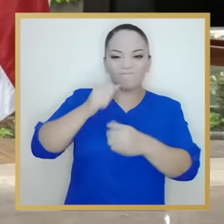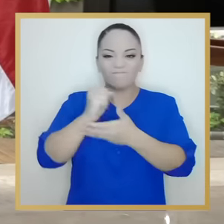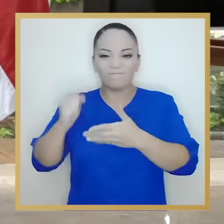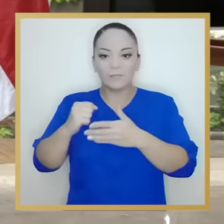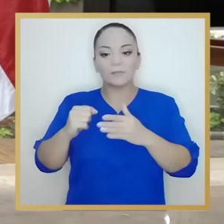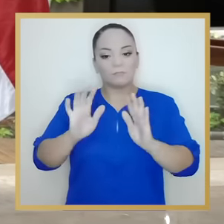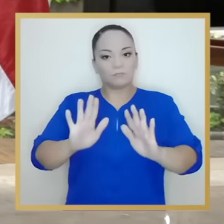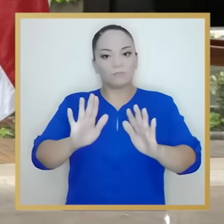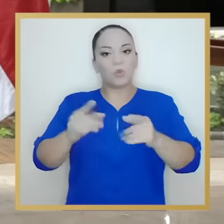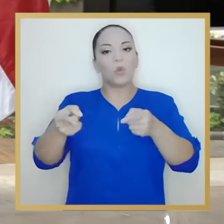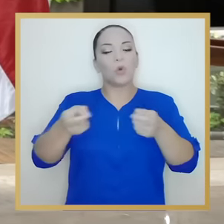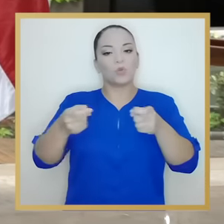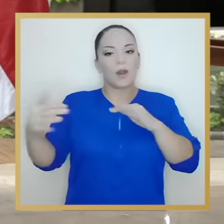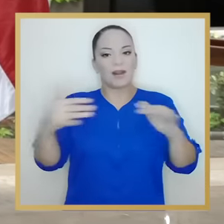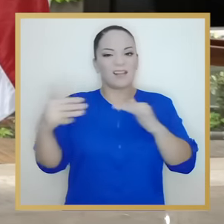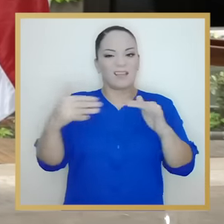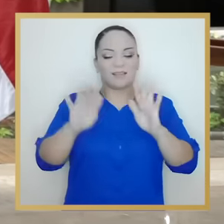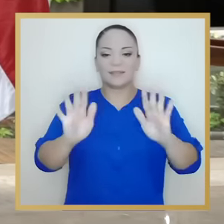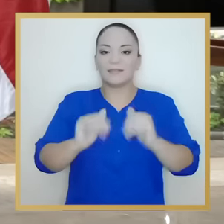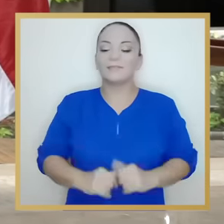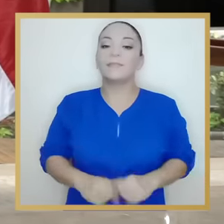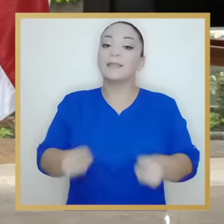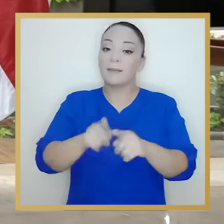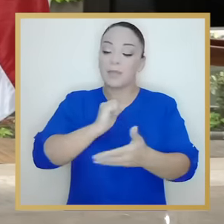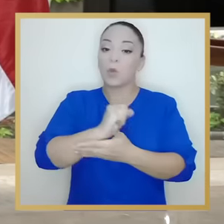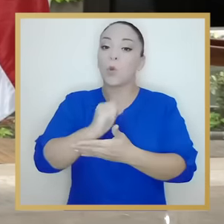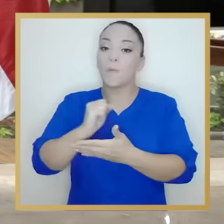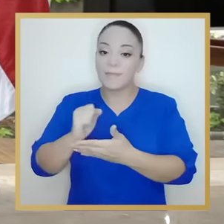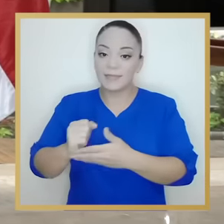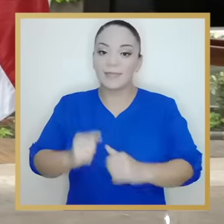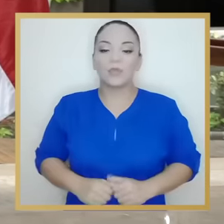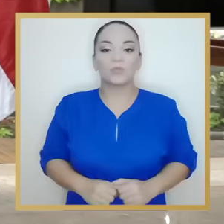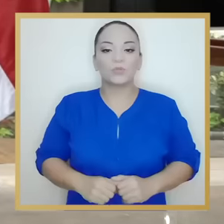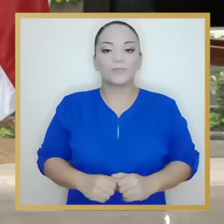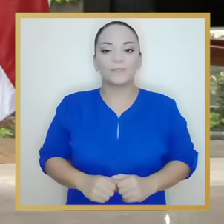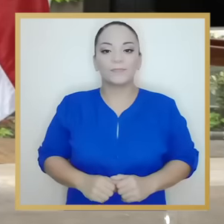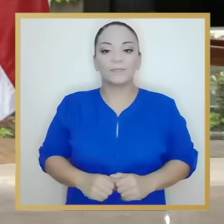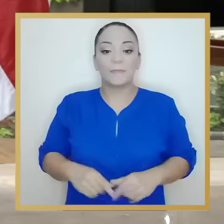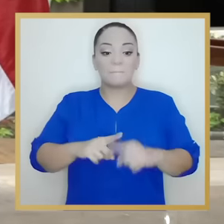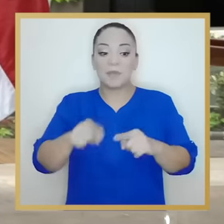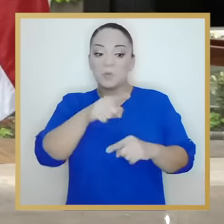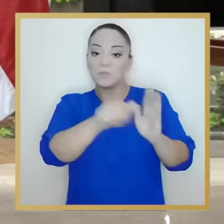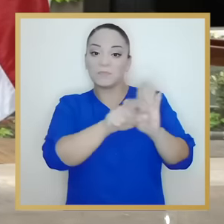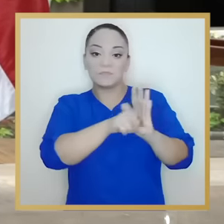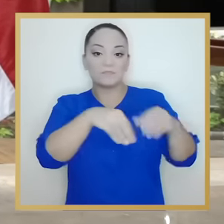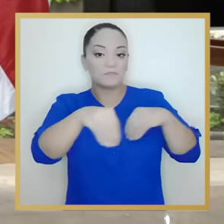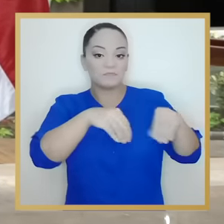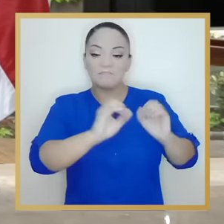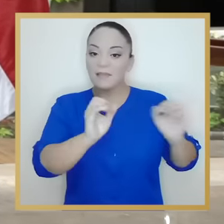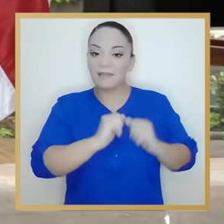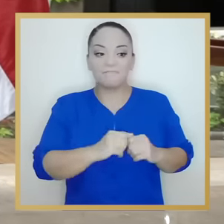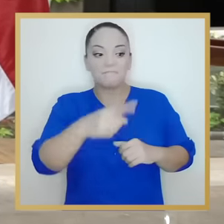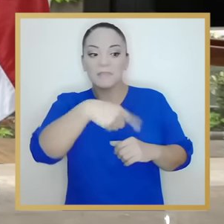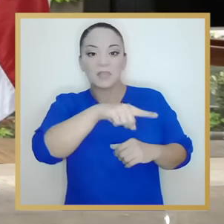entre pandillas y, por tanto, los números de homicidios producto de esa guerra. No se han